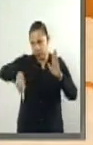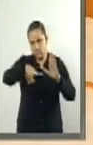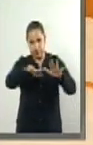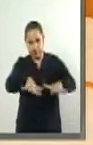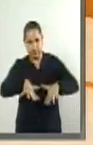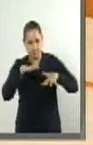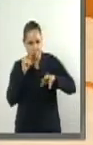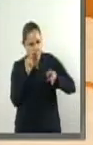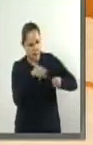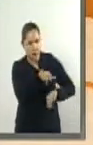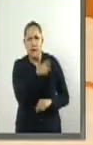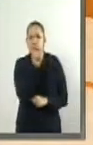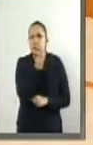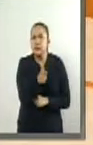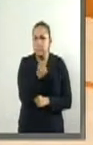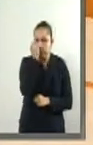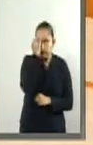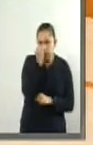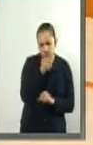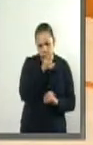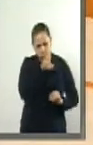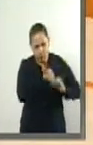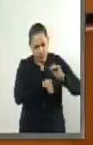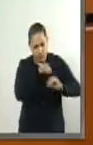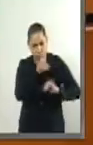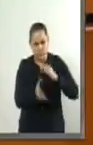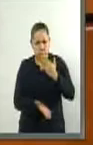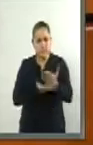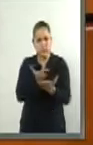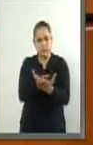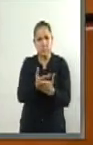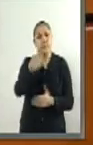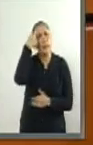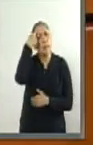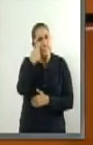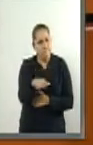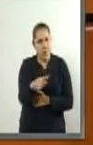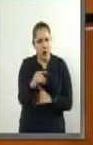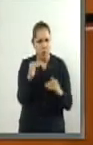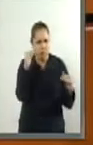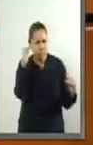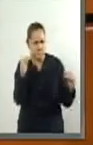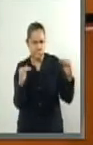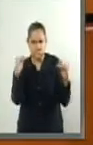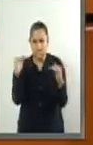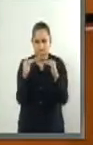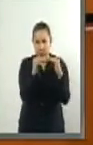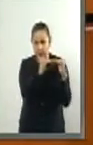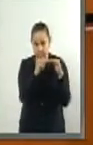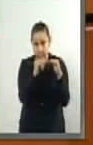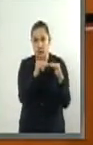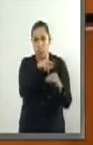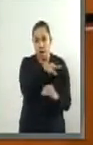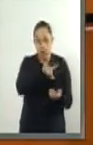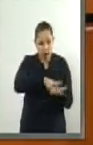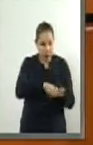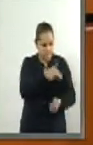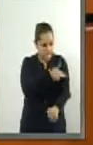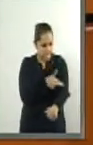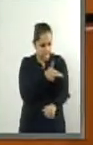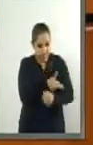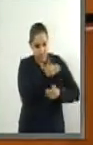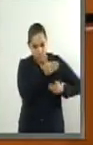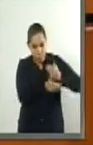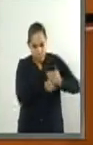que pretende establecer un margen equitativo desde los principios procesales de la aplicación de